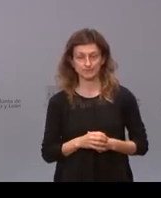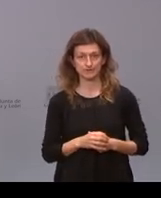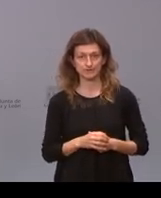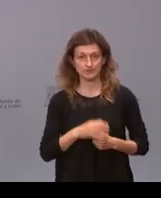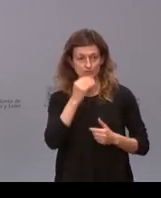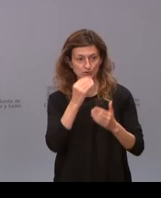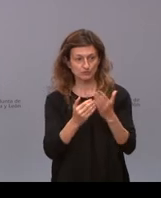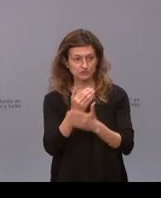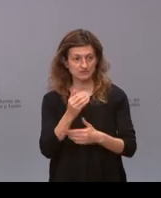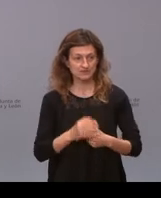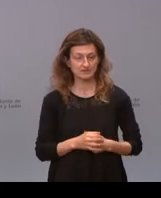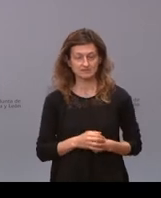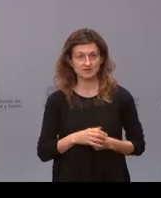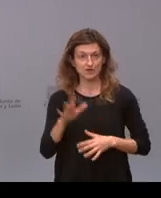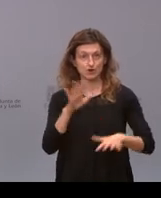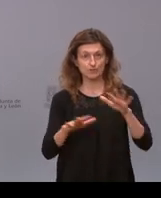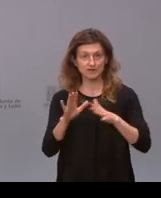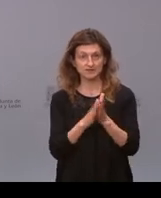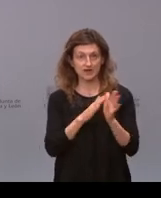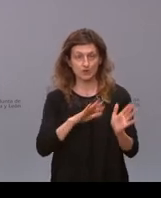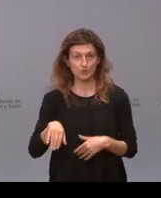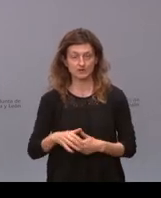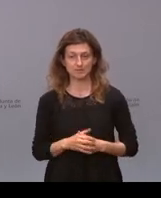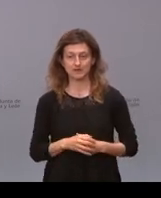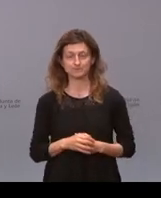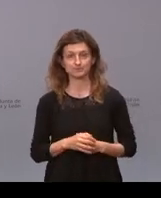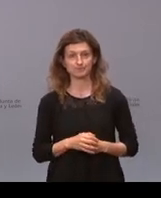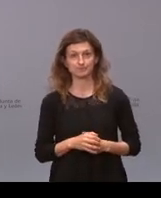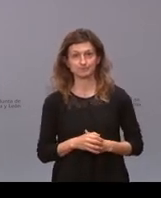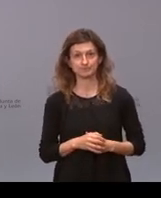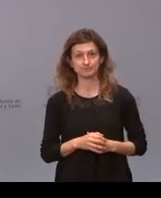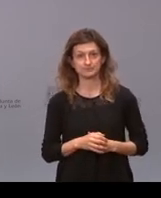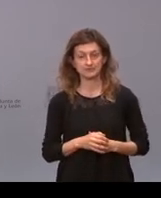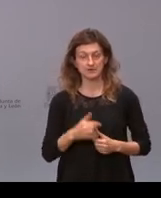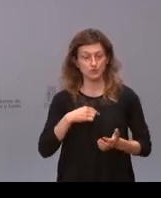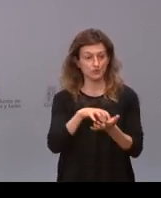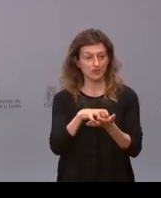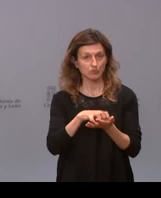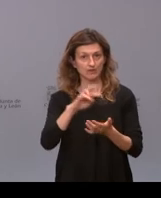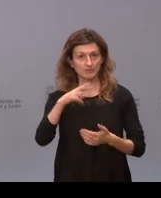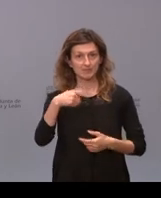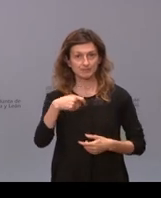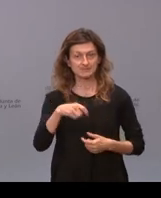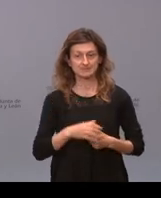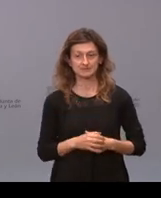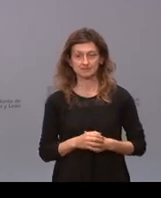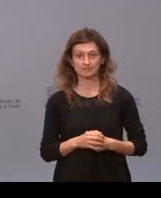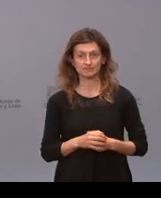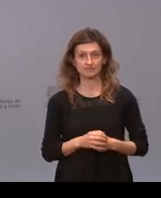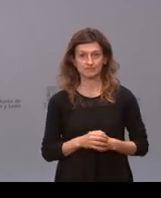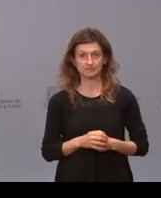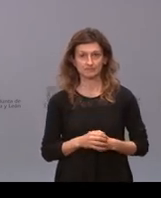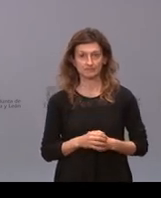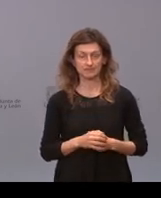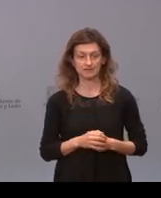todos bueno me lo han dejado complicado los compañeros por ser ya la última pero tenía una duda primero para el vicepresidente y es a partir de